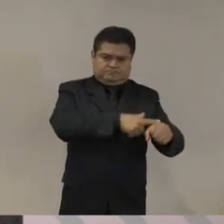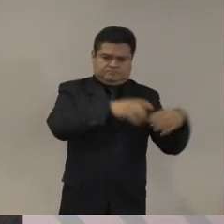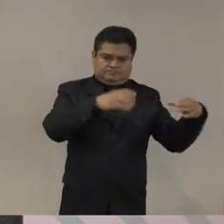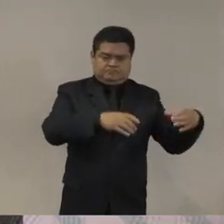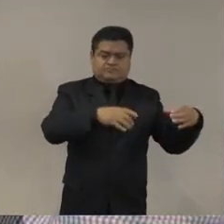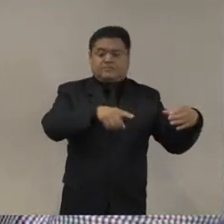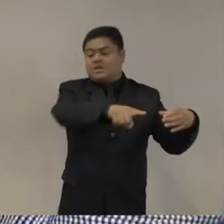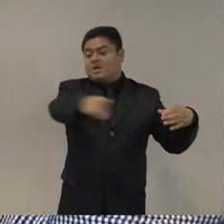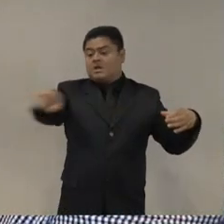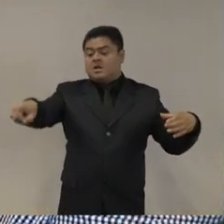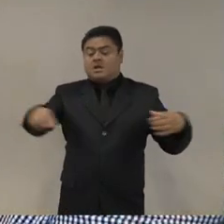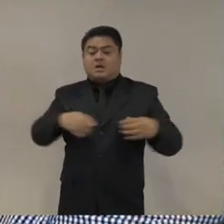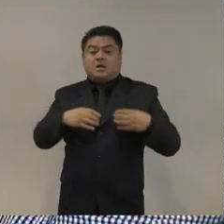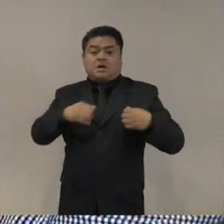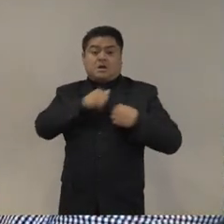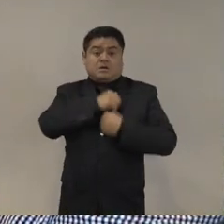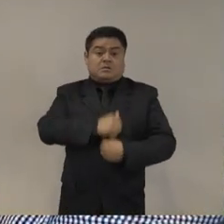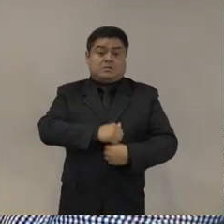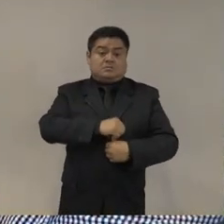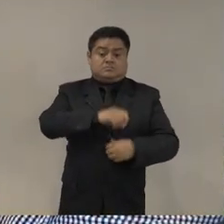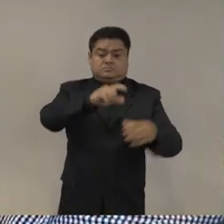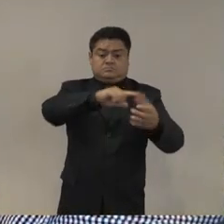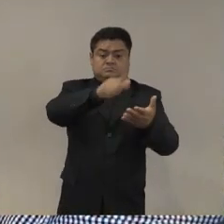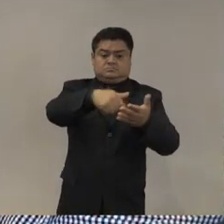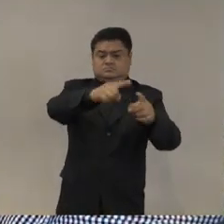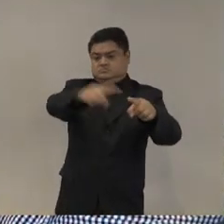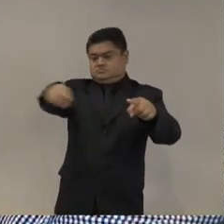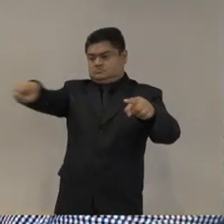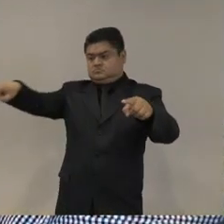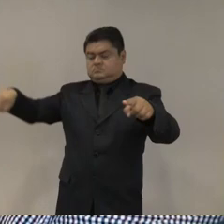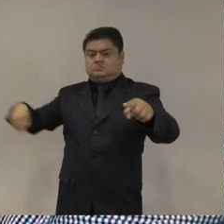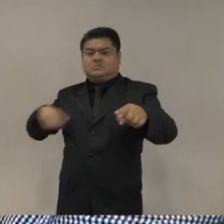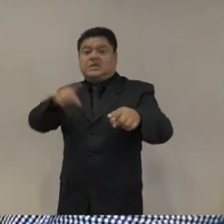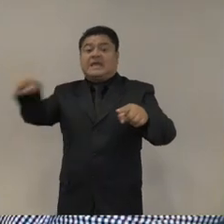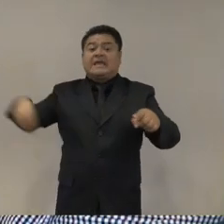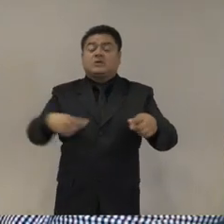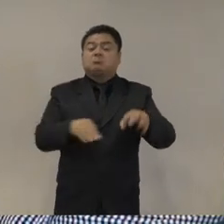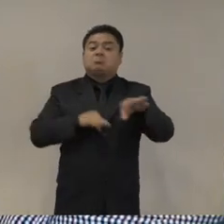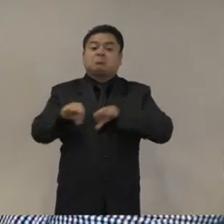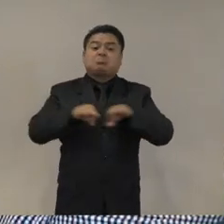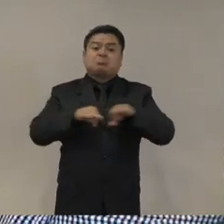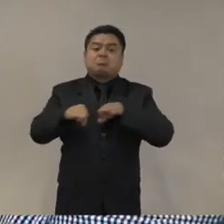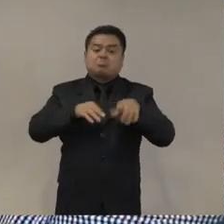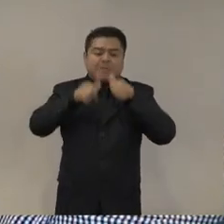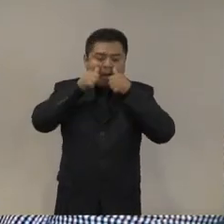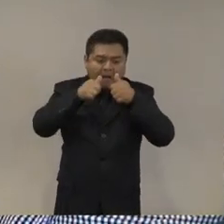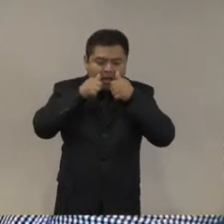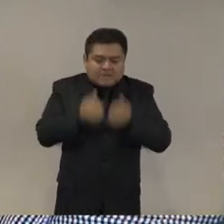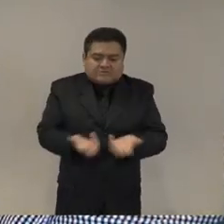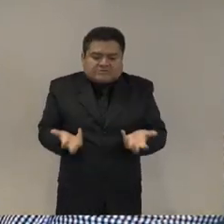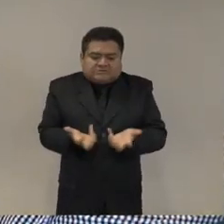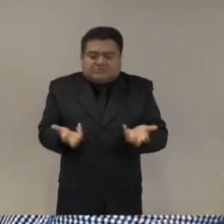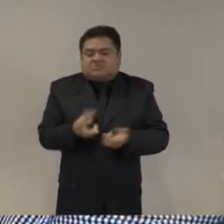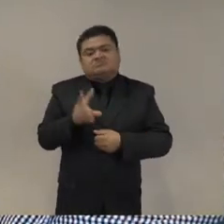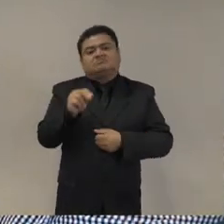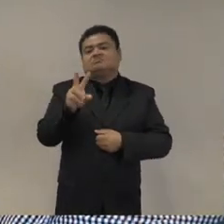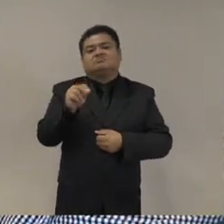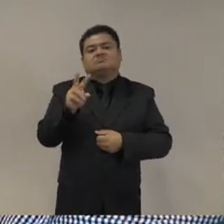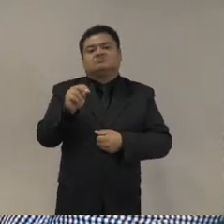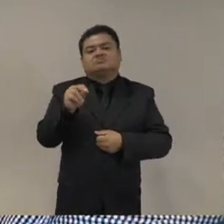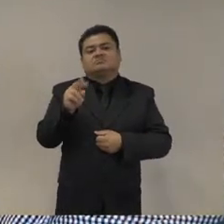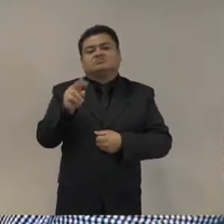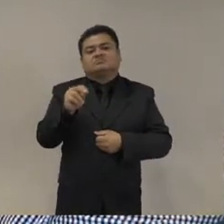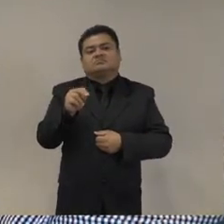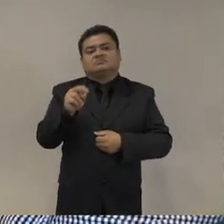locales no han atendido sus obligaciones como se debía se está generando hasta cierto